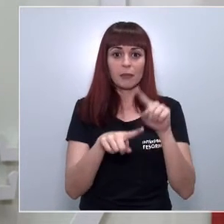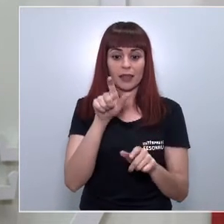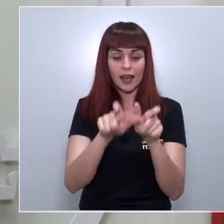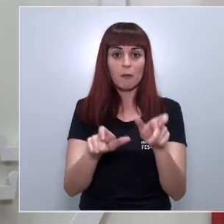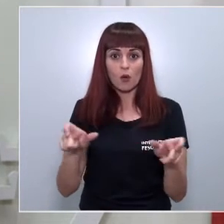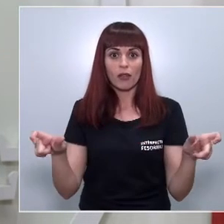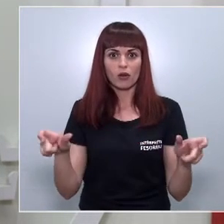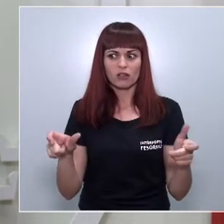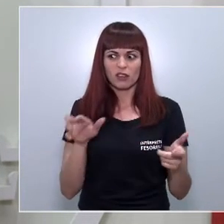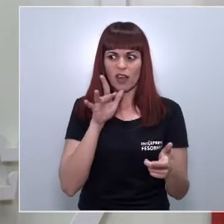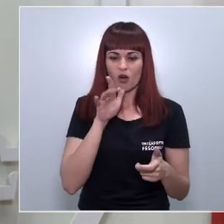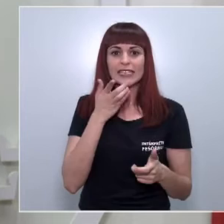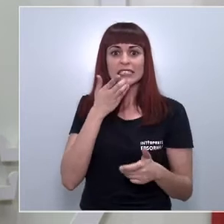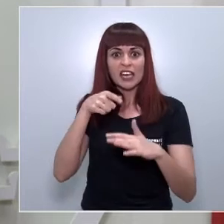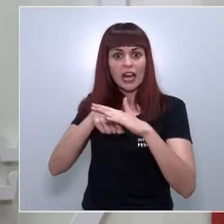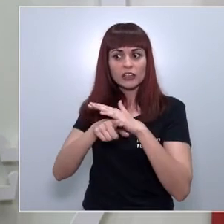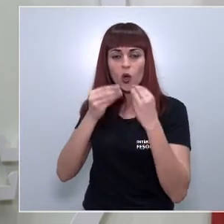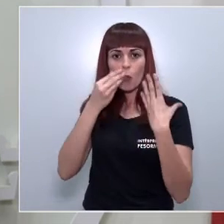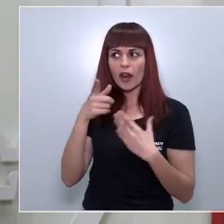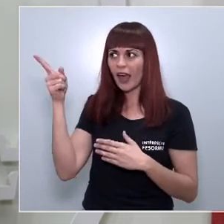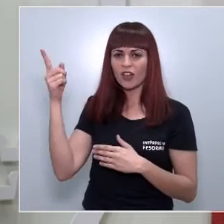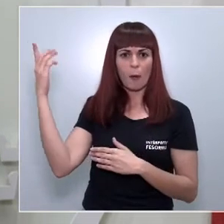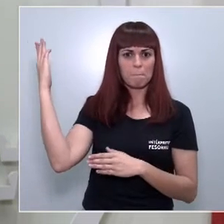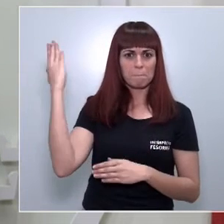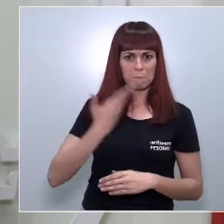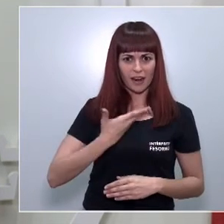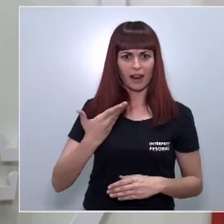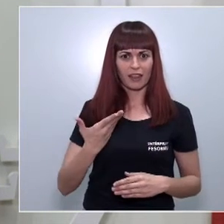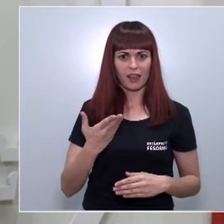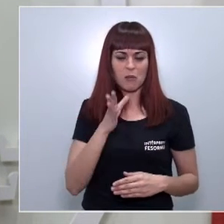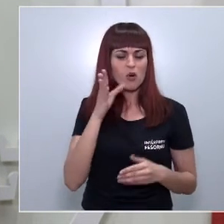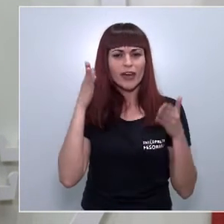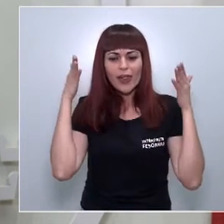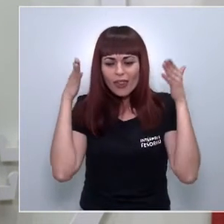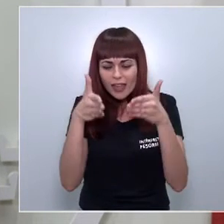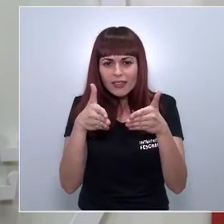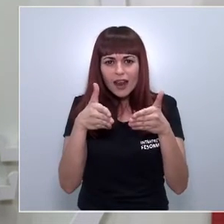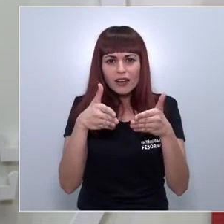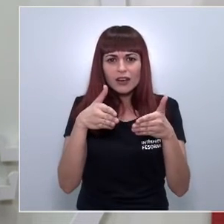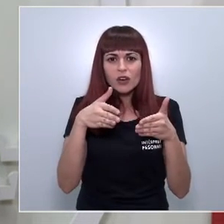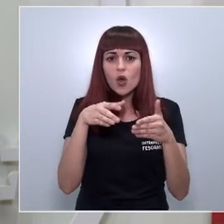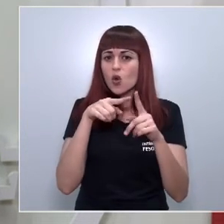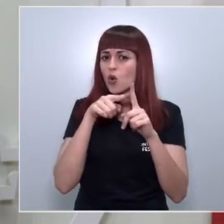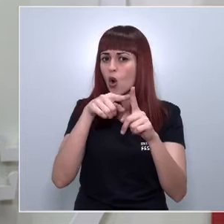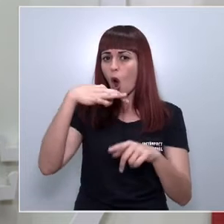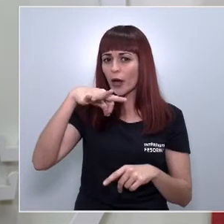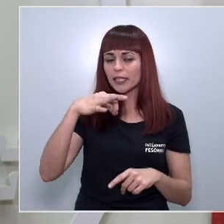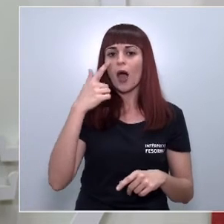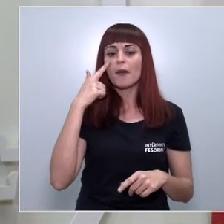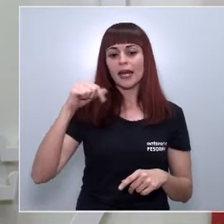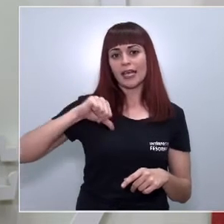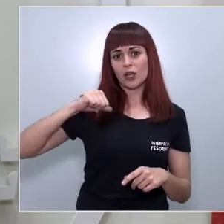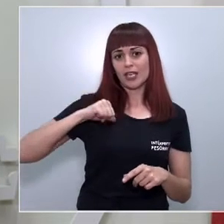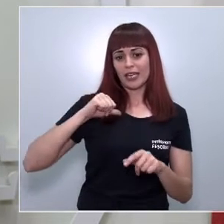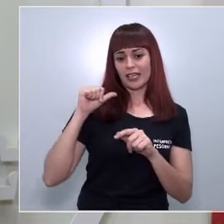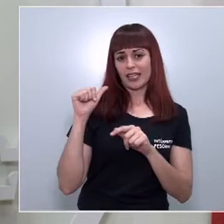y penalizan la buena gestión de la crisis sanitaria, ya que se centran básicamente en el número de ingresos hospitalarios,